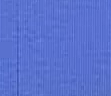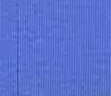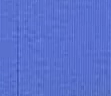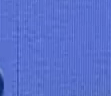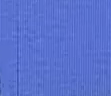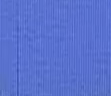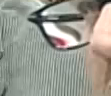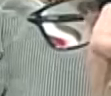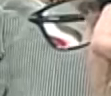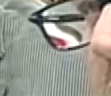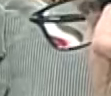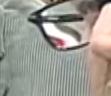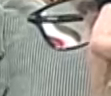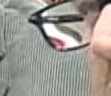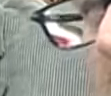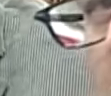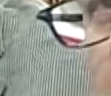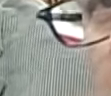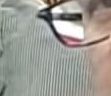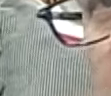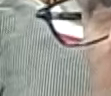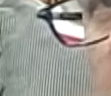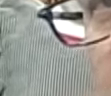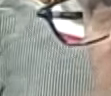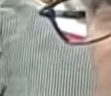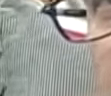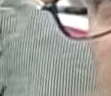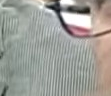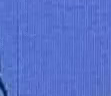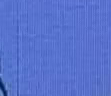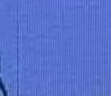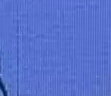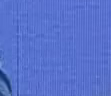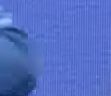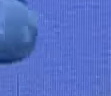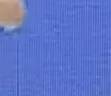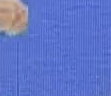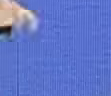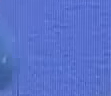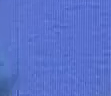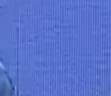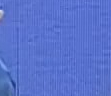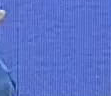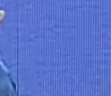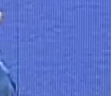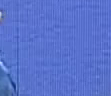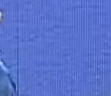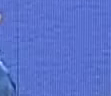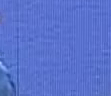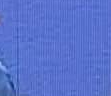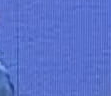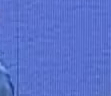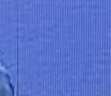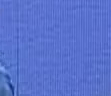bloqueo que no teníamos ni medio ni medio y nos sabotearon los alimentos